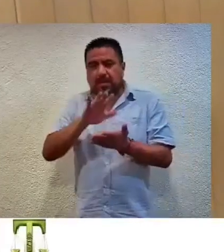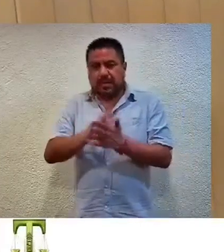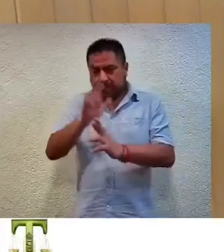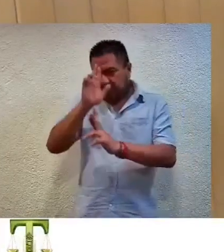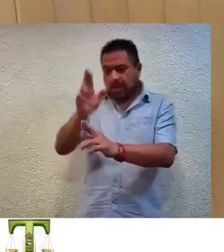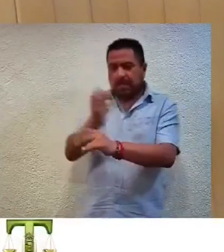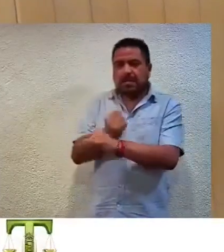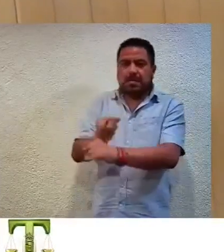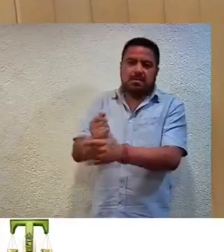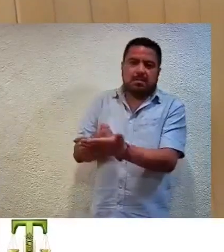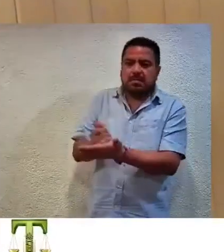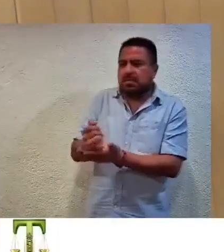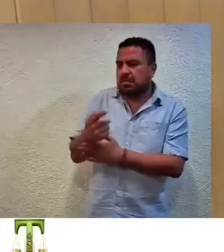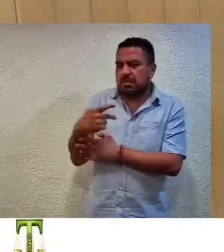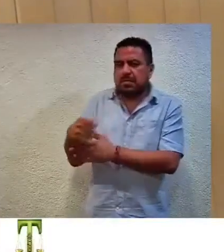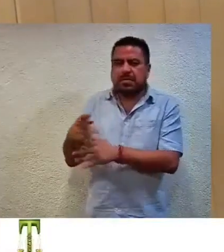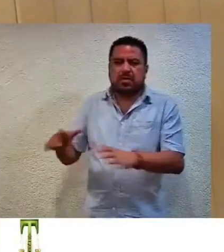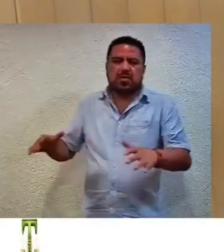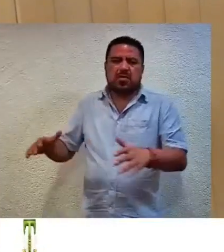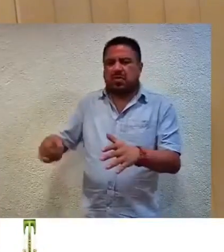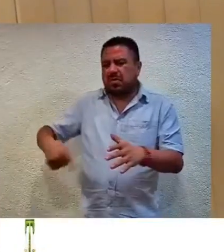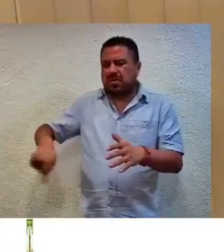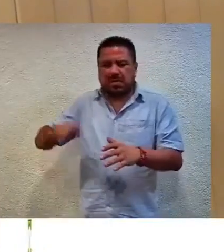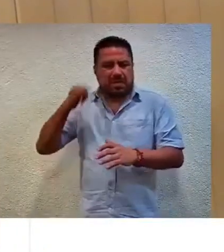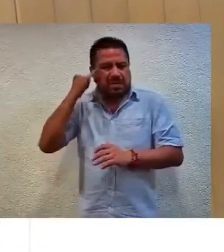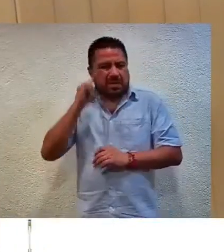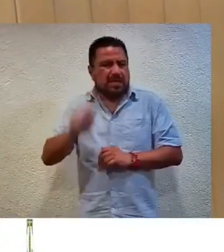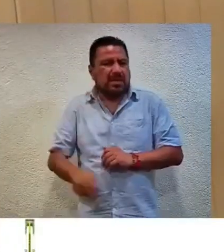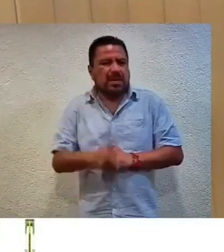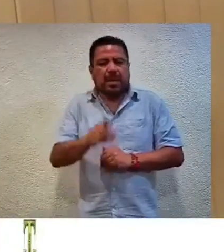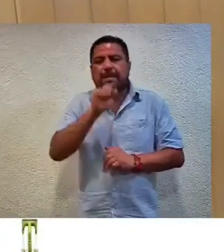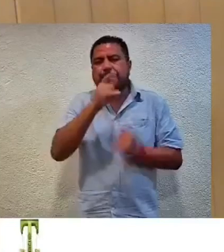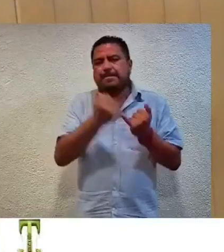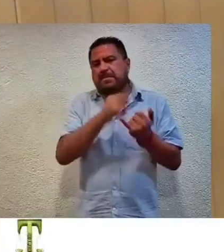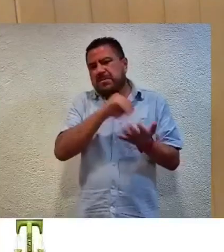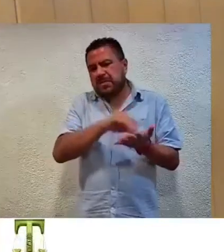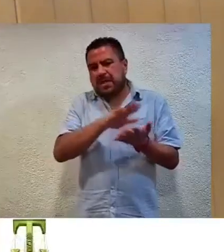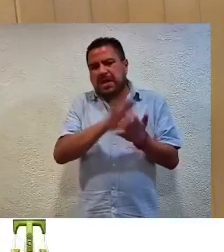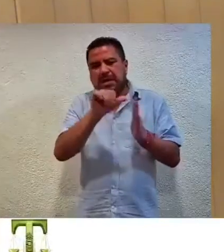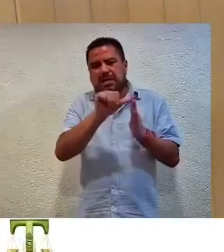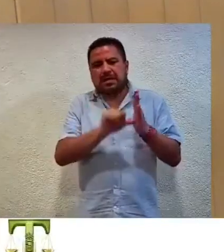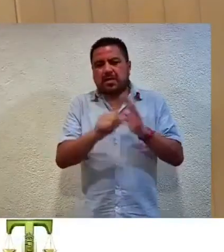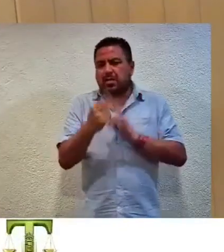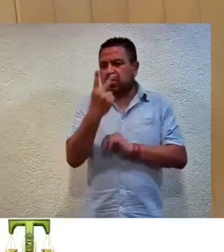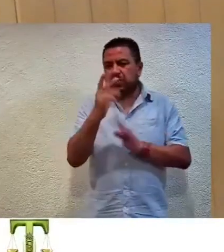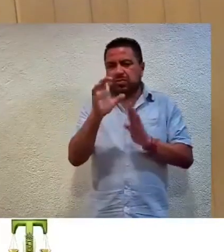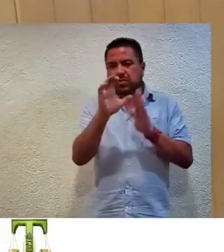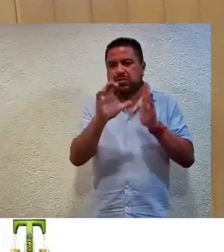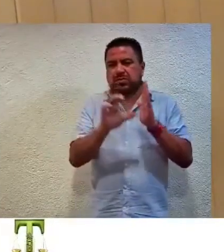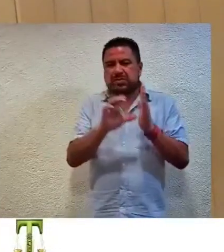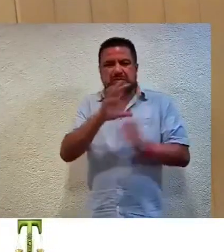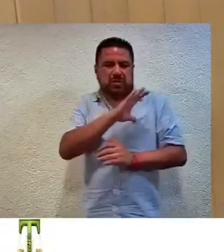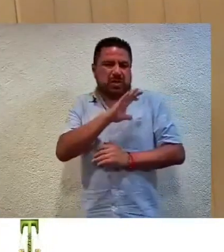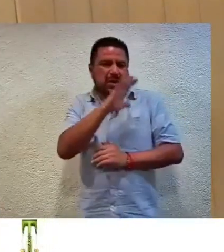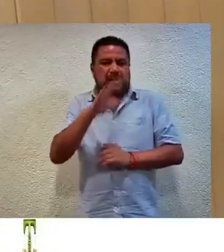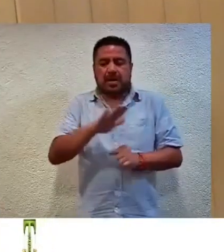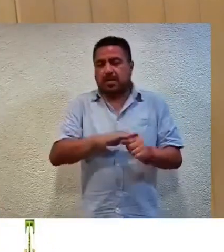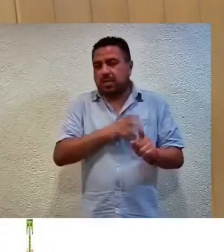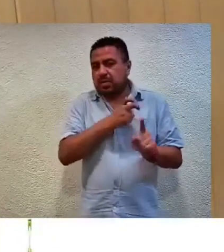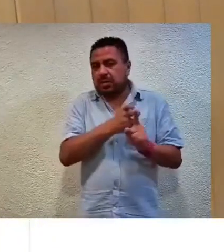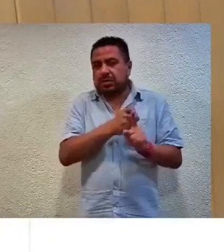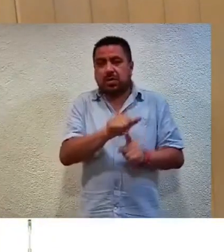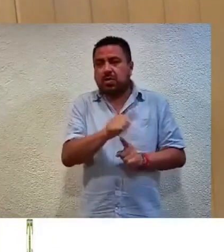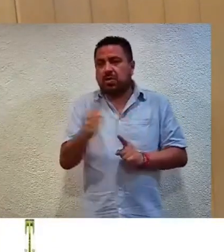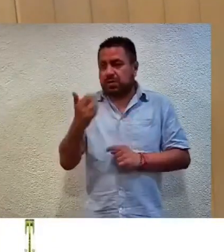la autonomía y la libre determinación de los pueblos indígenas, así como lo establecido en el artículo 2 de la Constitución General. Por estas y otras